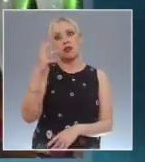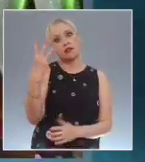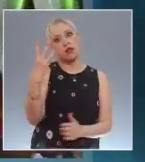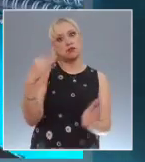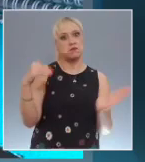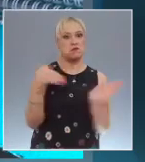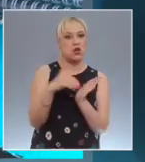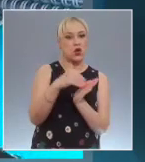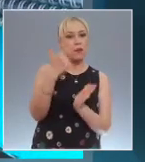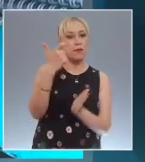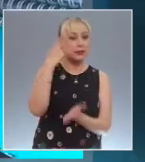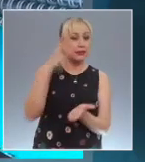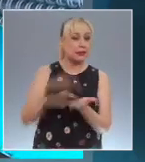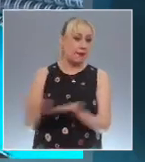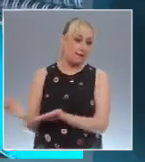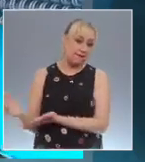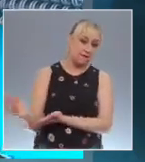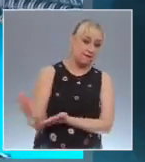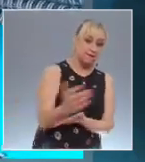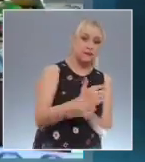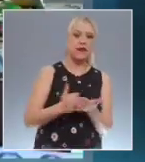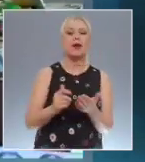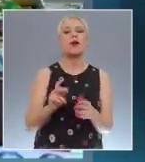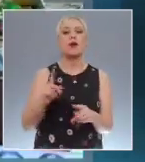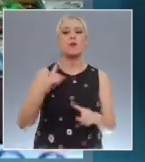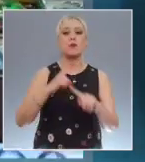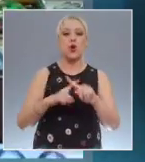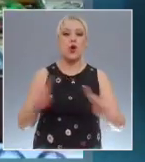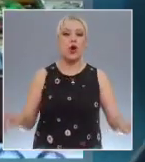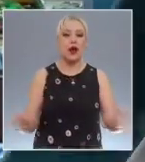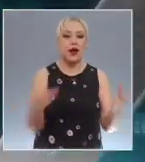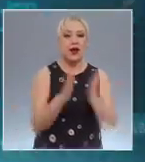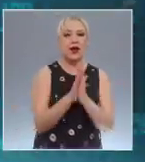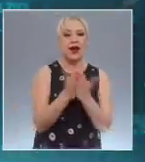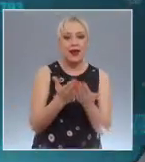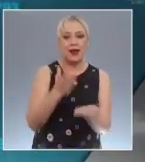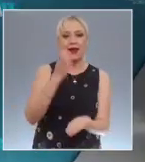más que en 2022, pero aún por debajo de 2019.